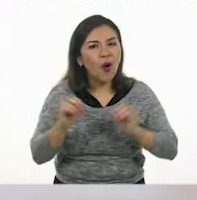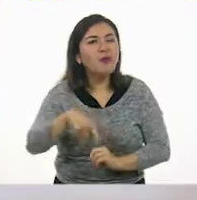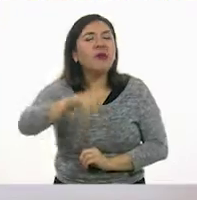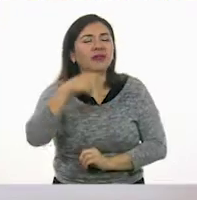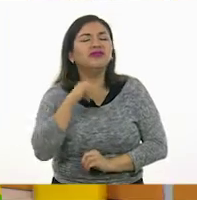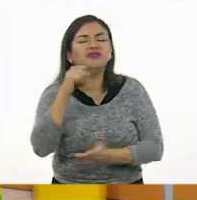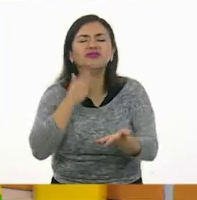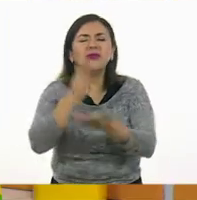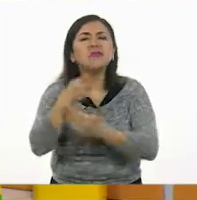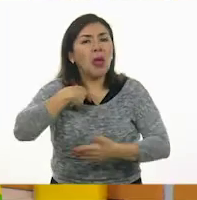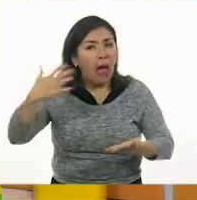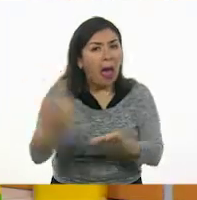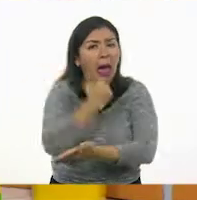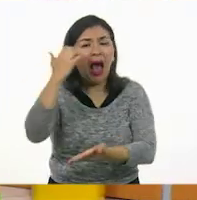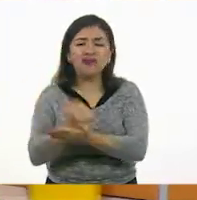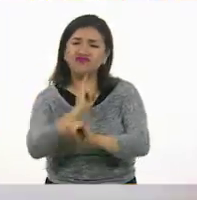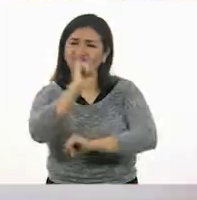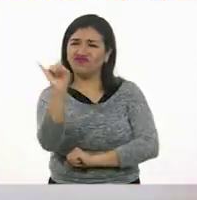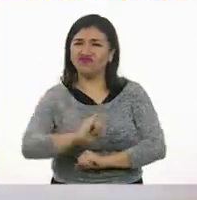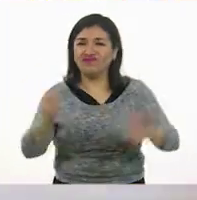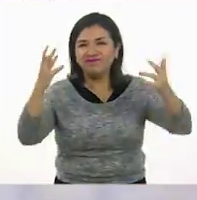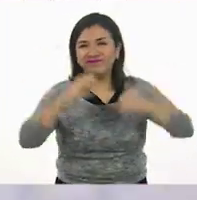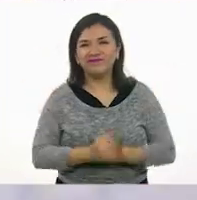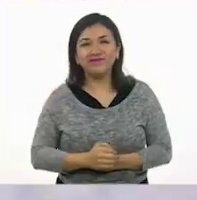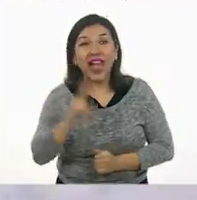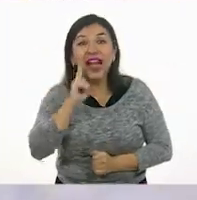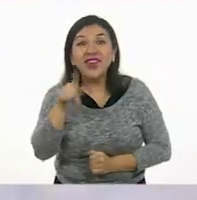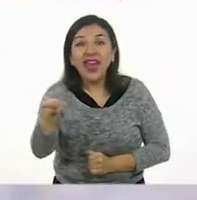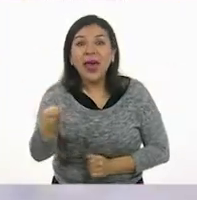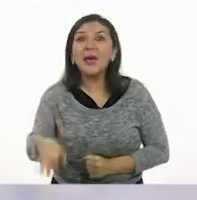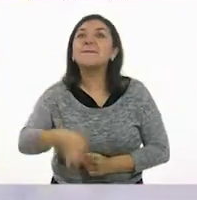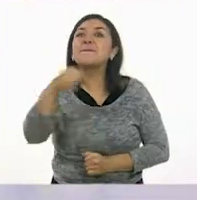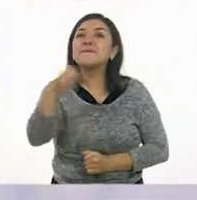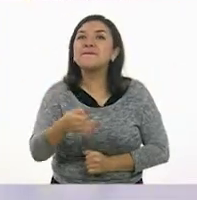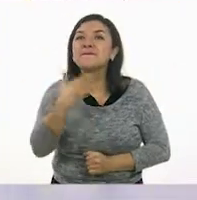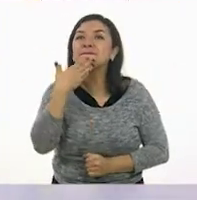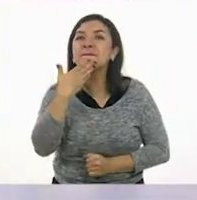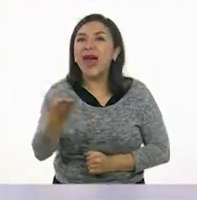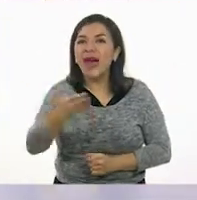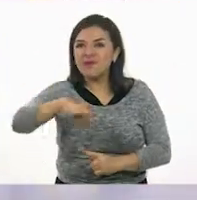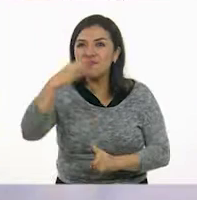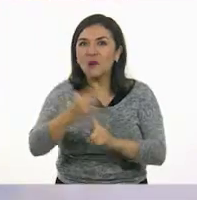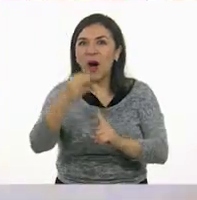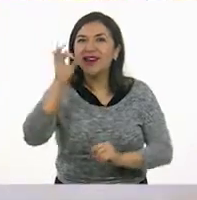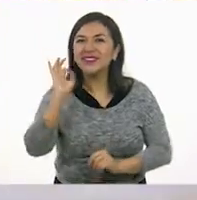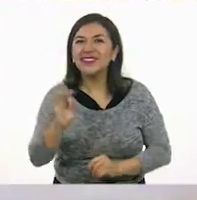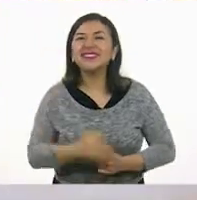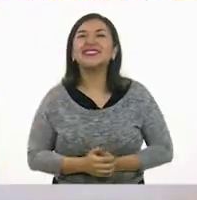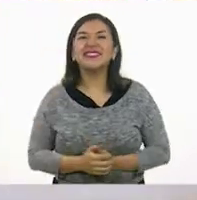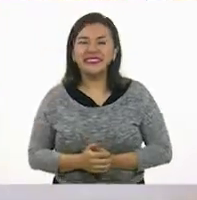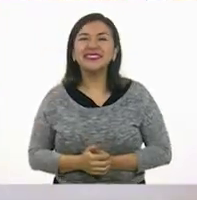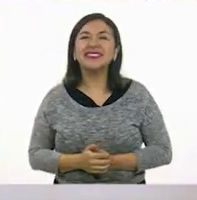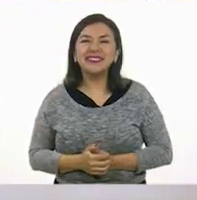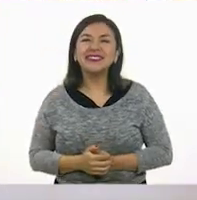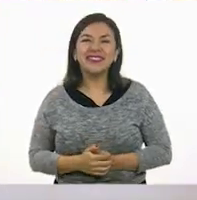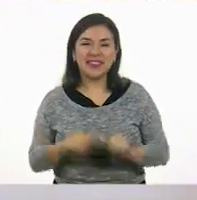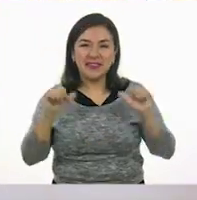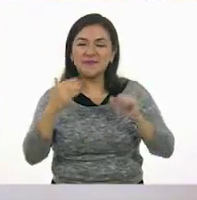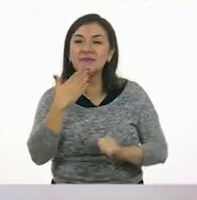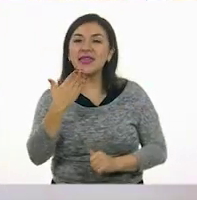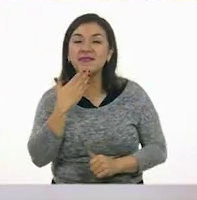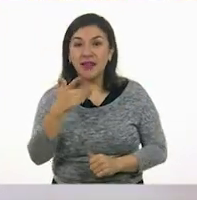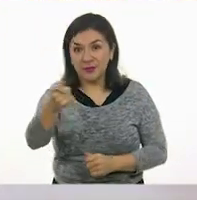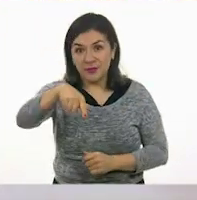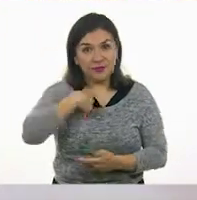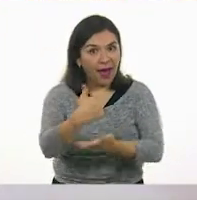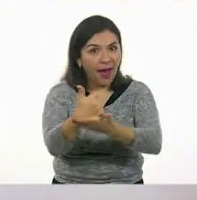Ok. Creo que está más cerquita. Voy a ver si le atiné. ¡Eh! ¡Muy bien! ¡Perfecto! Ahora sí le atiné, niñas y niños,